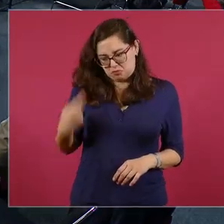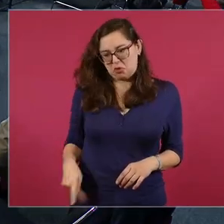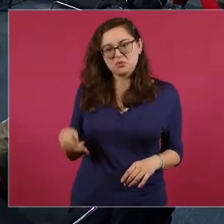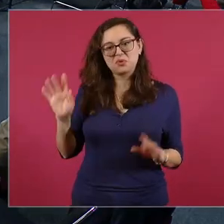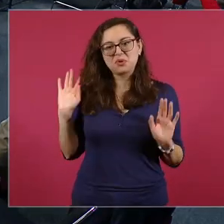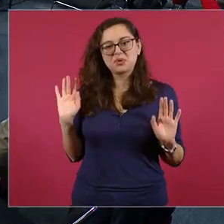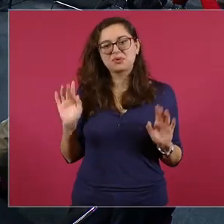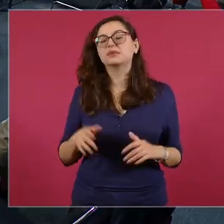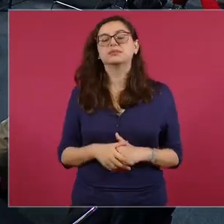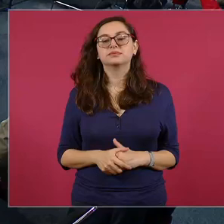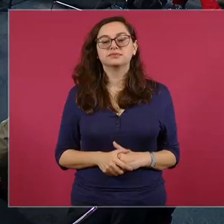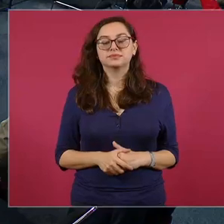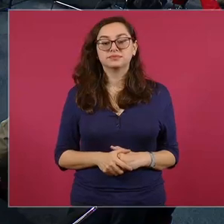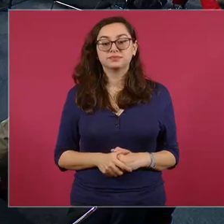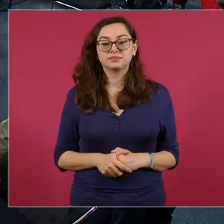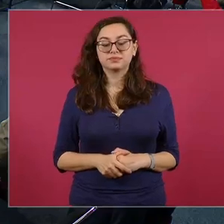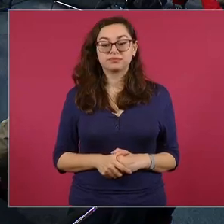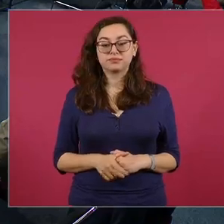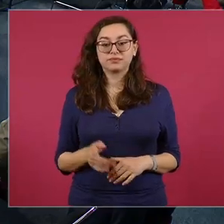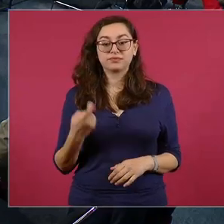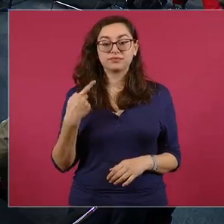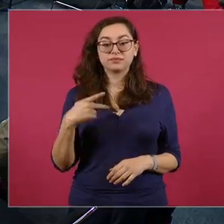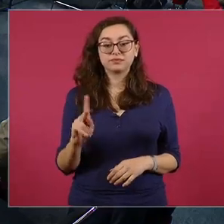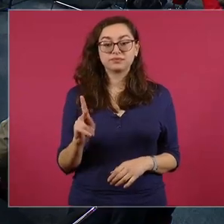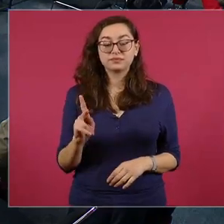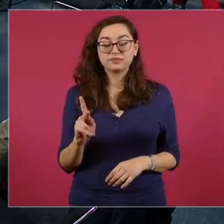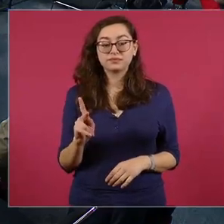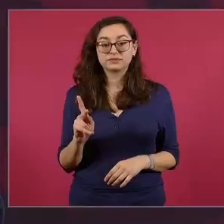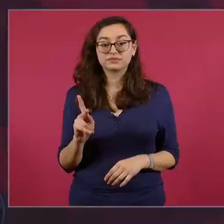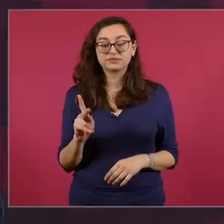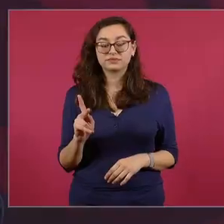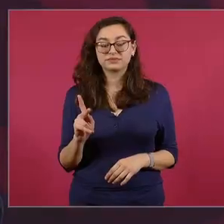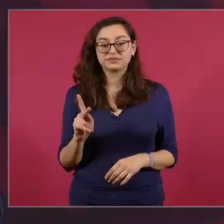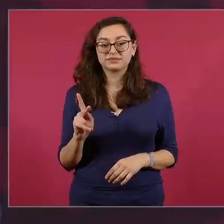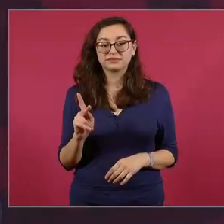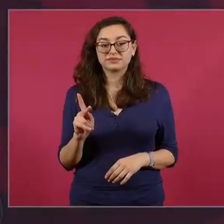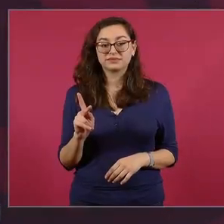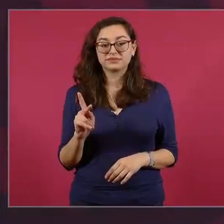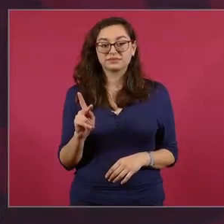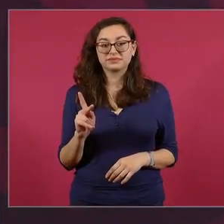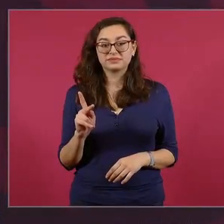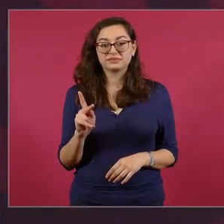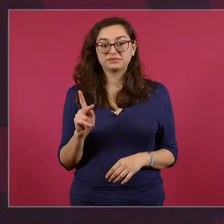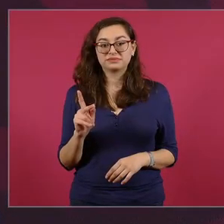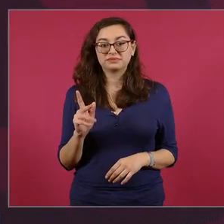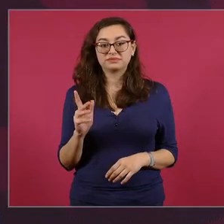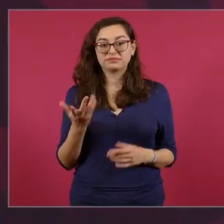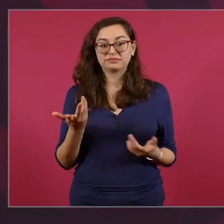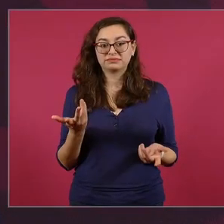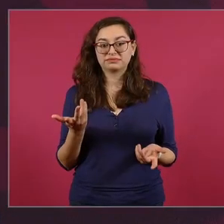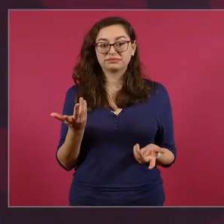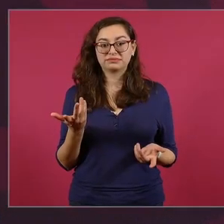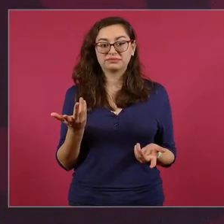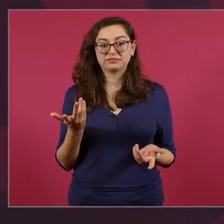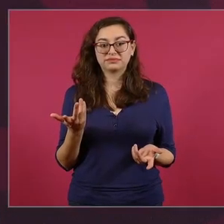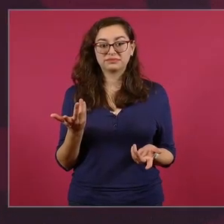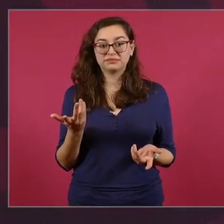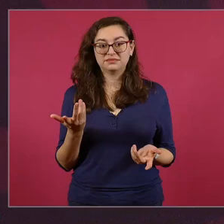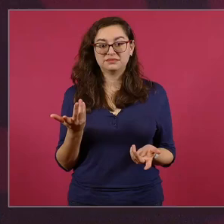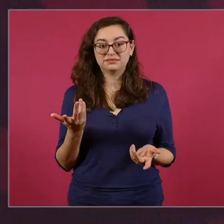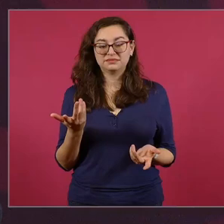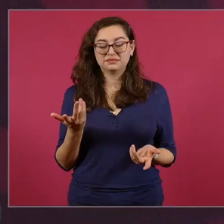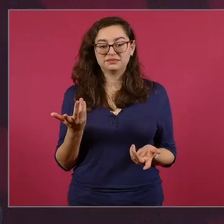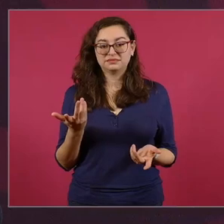México va a responder pero la la la la